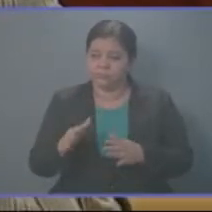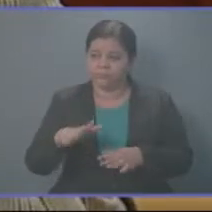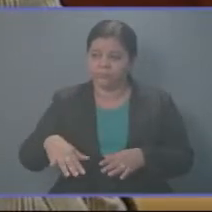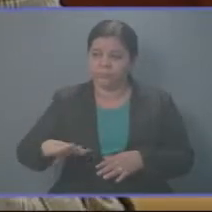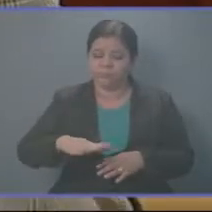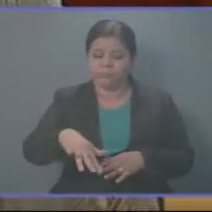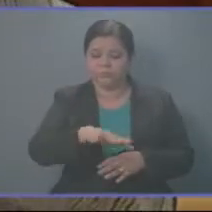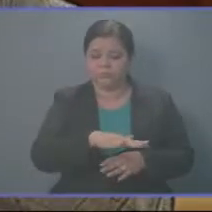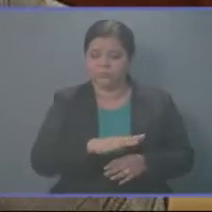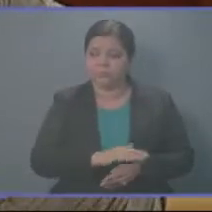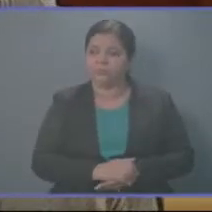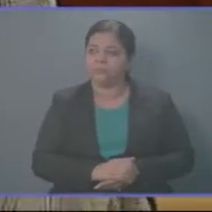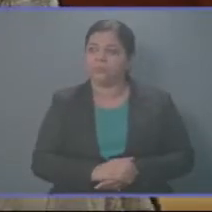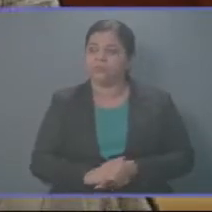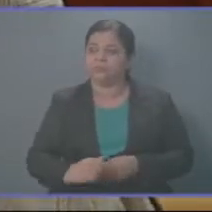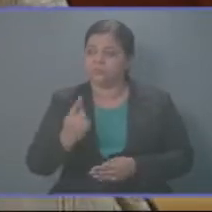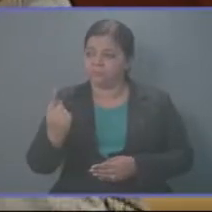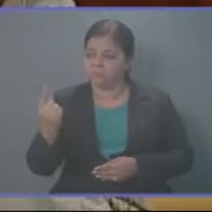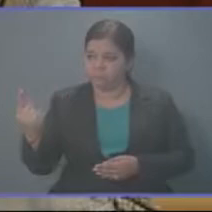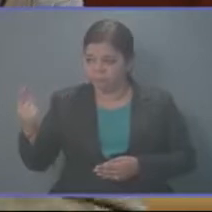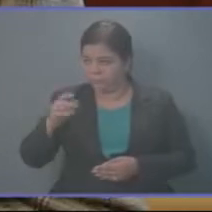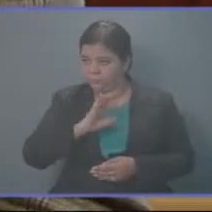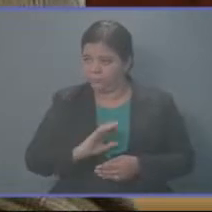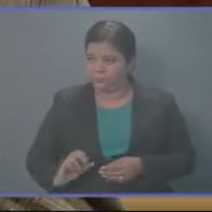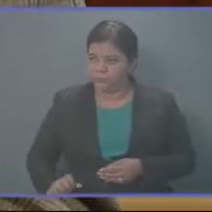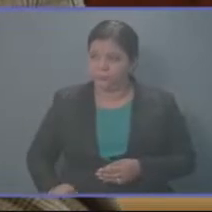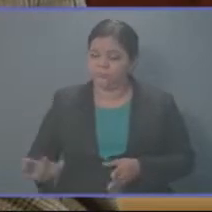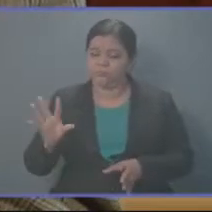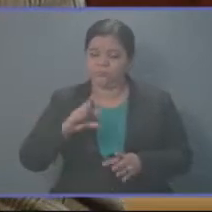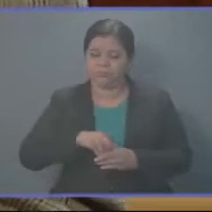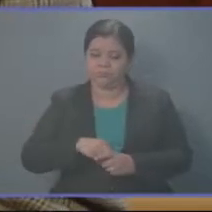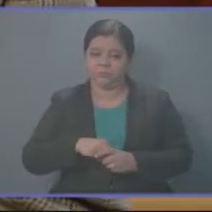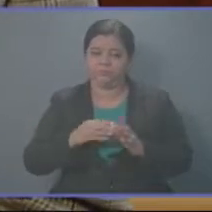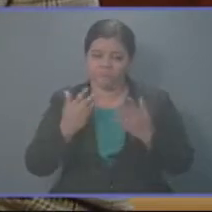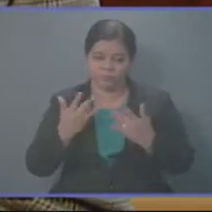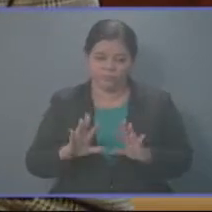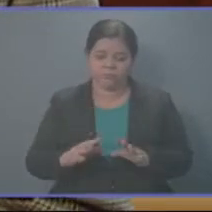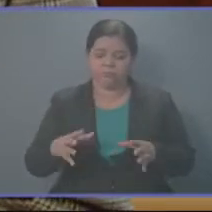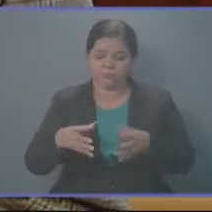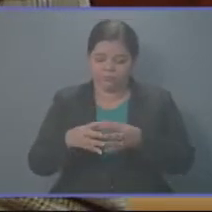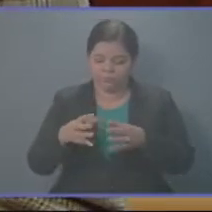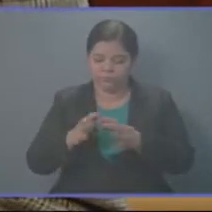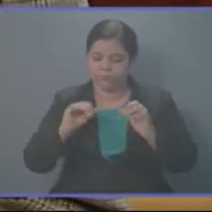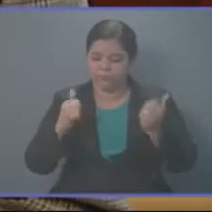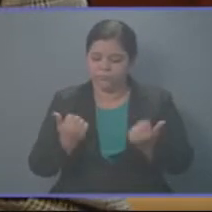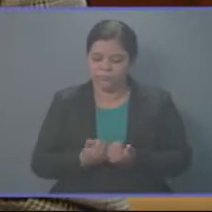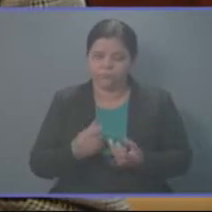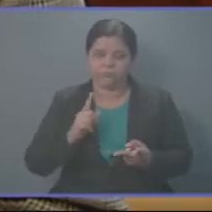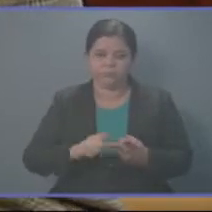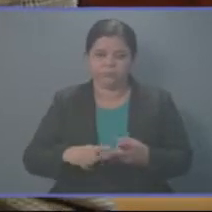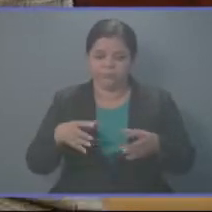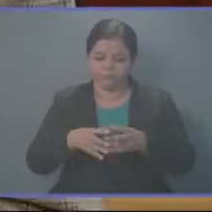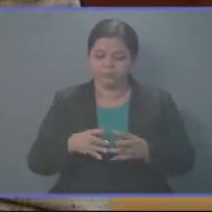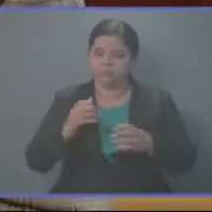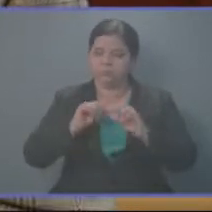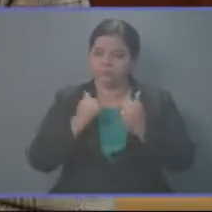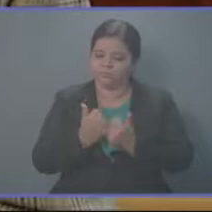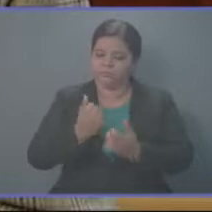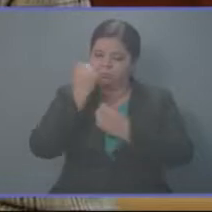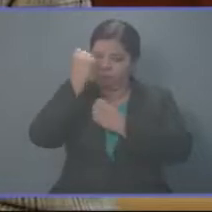conforman la población salvadoreña. Ahí estaban gremiales, estaban sindicales,